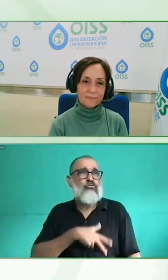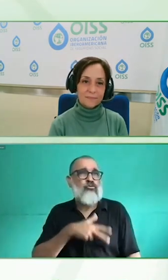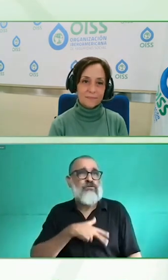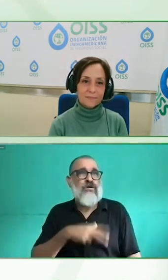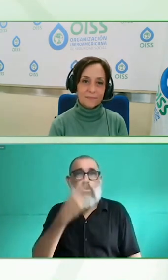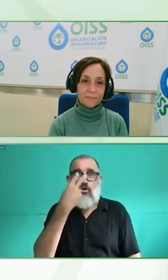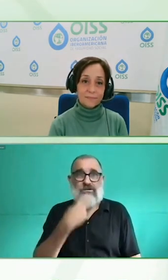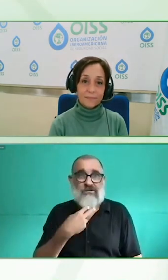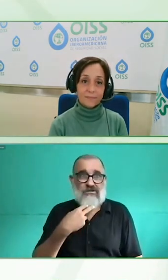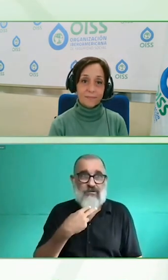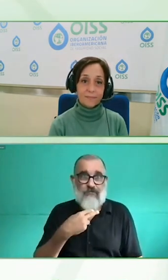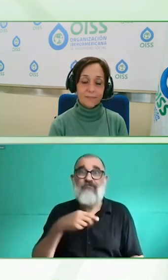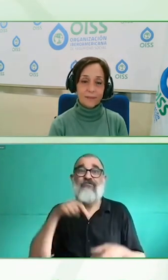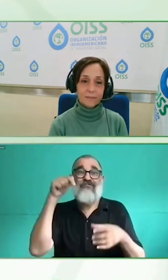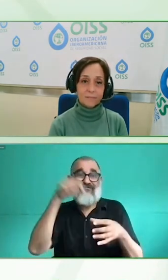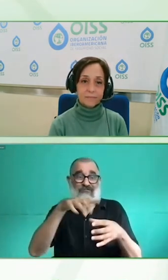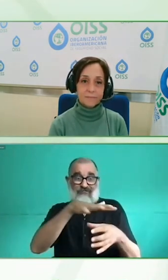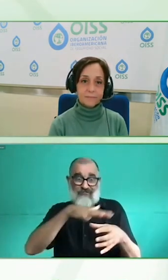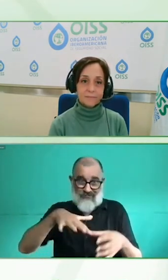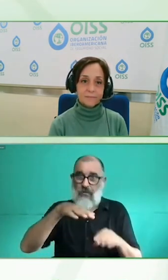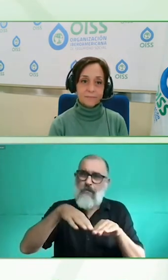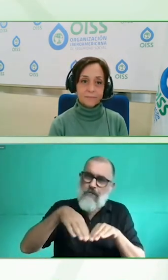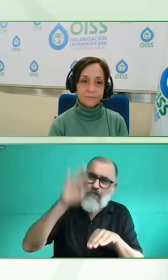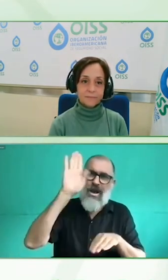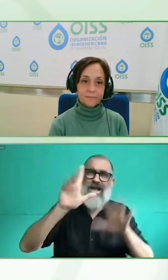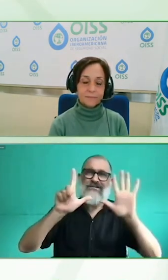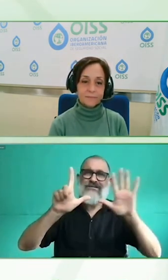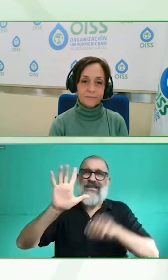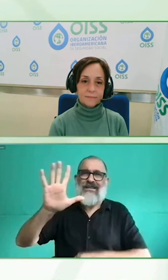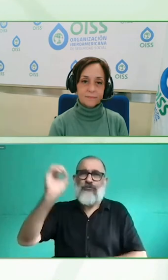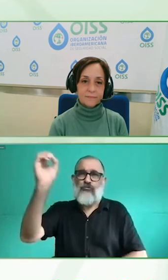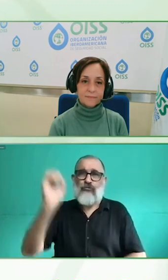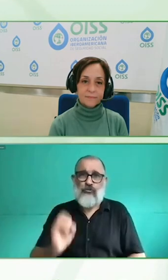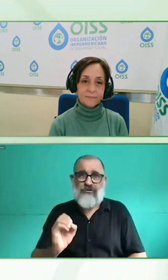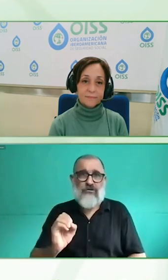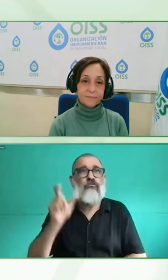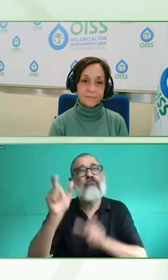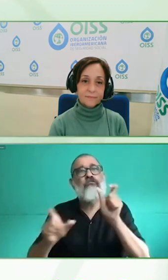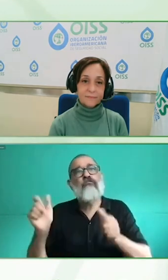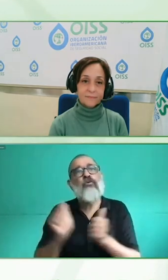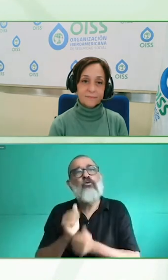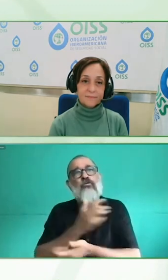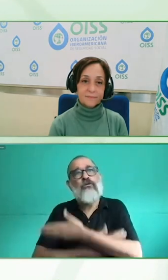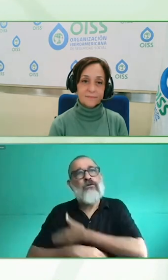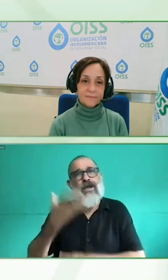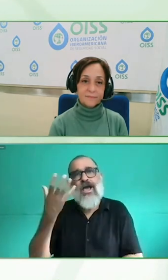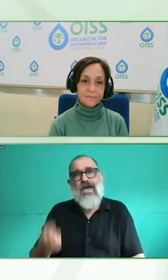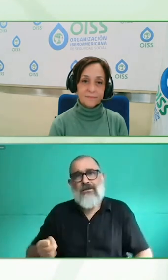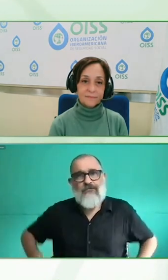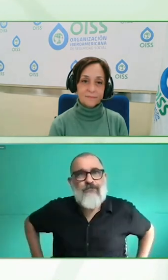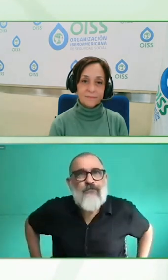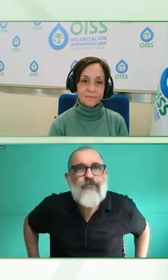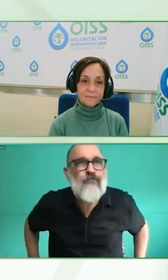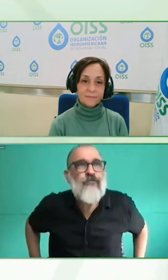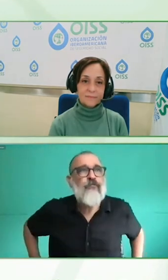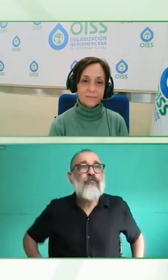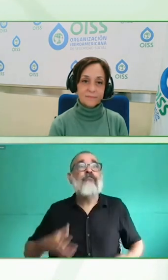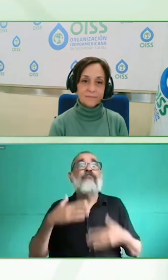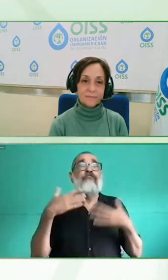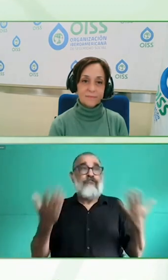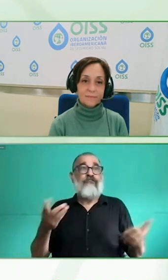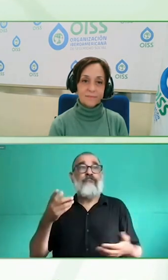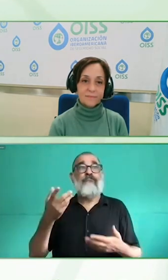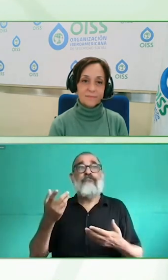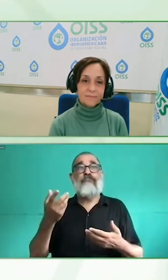compañía que genera empleo de manera indirecta, genera negocios con sus proveedores, una compañía que tiene accionistas, unas compañías que tienen clientes, unas